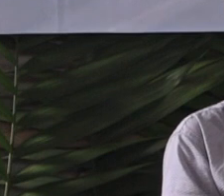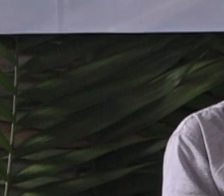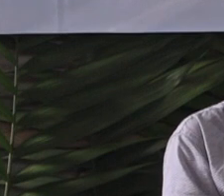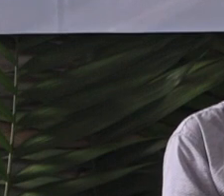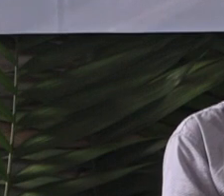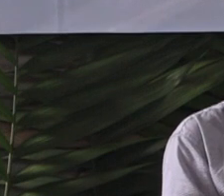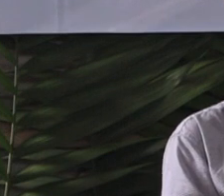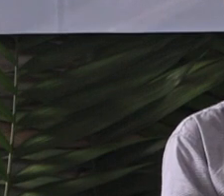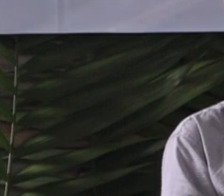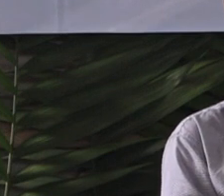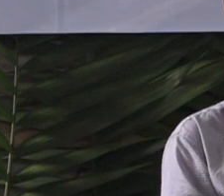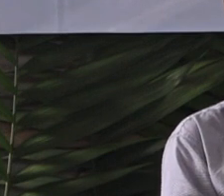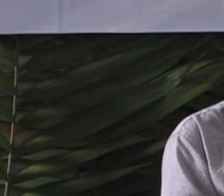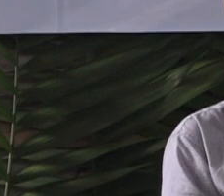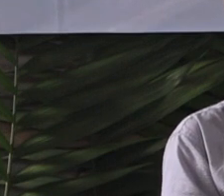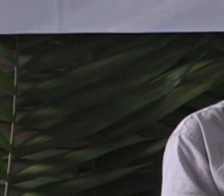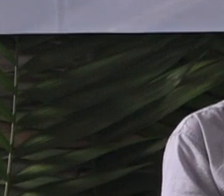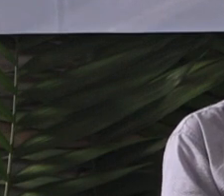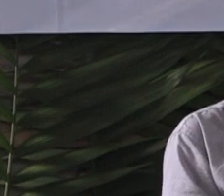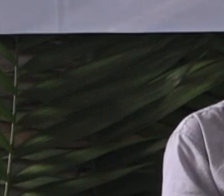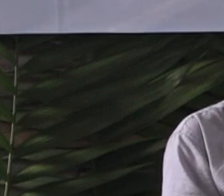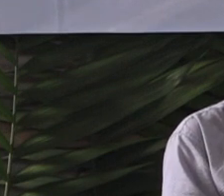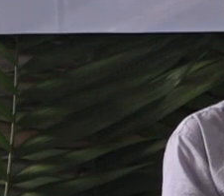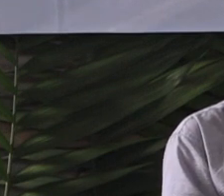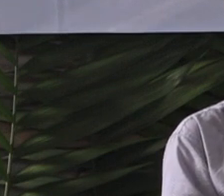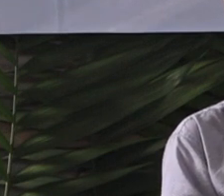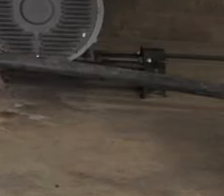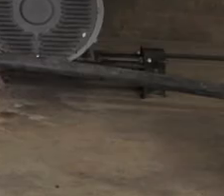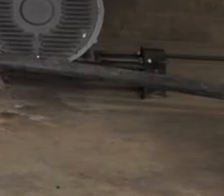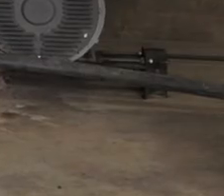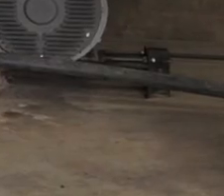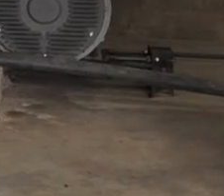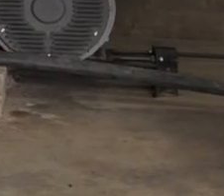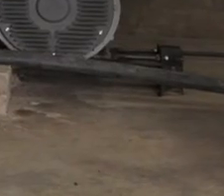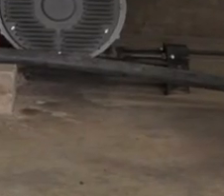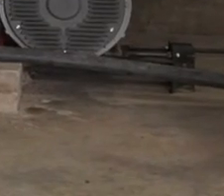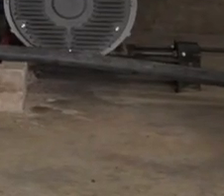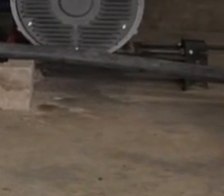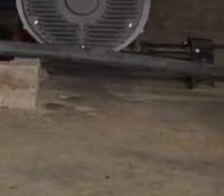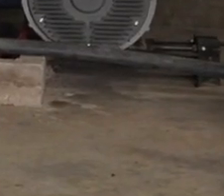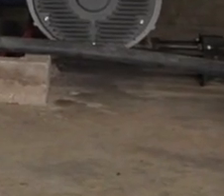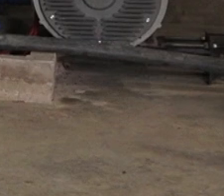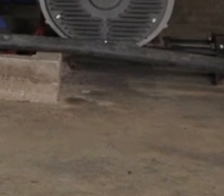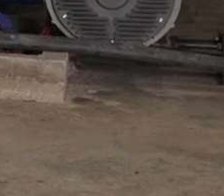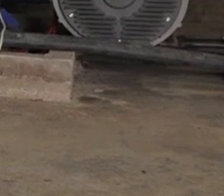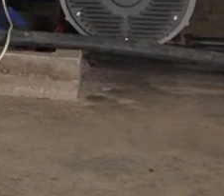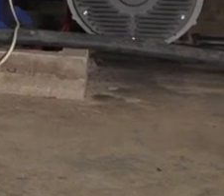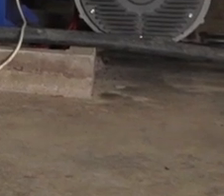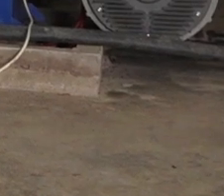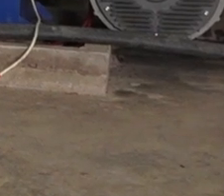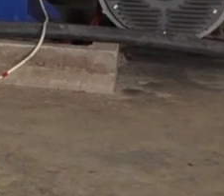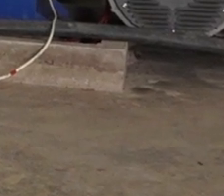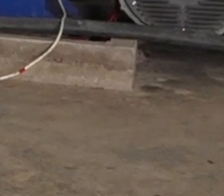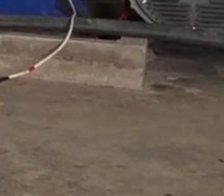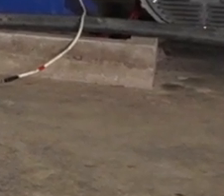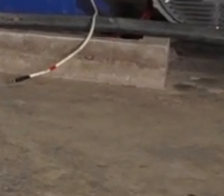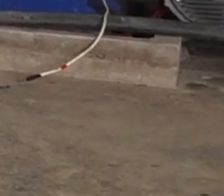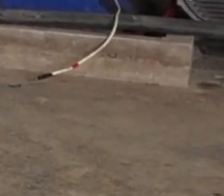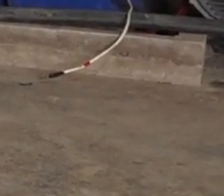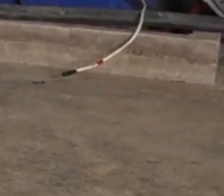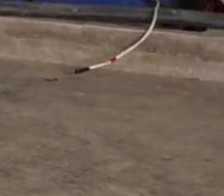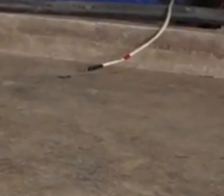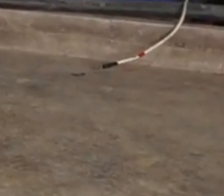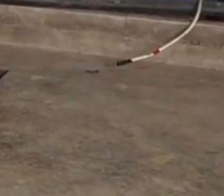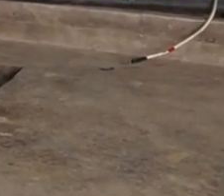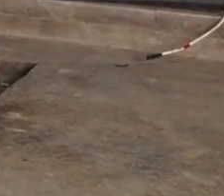poder apoyarlos en la medida de nuestras capacidades y de nuestras limitaciones como gobierno para